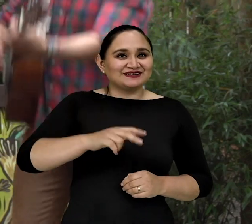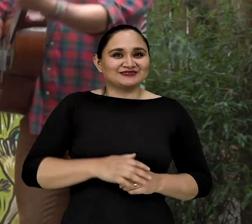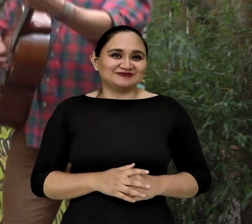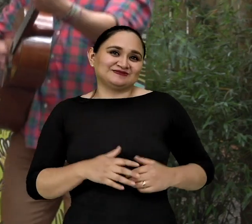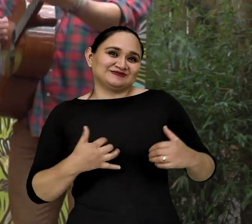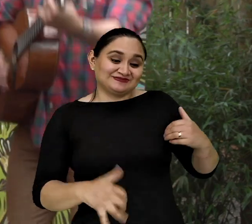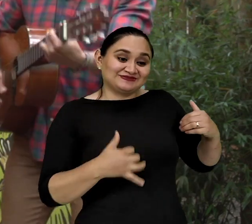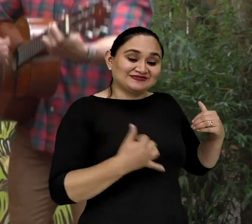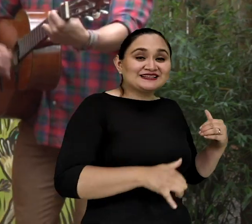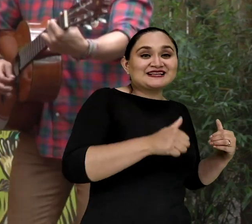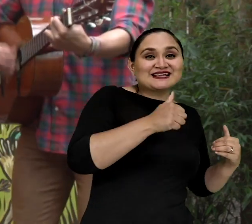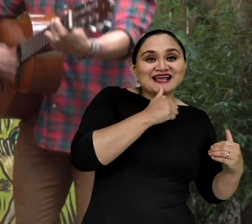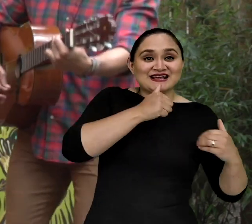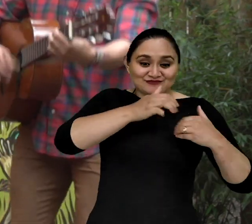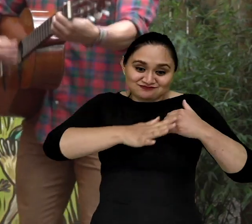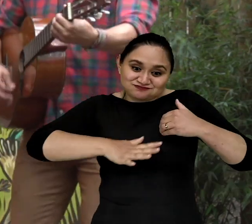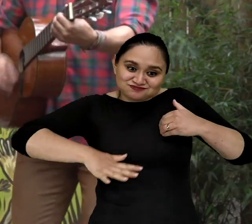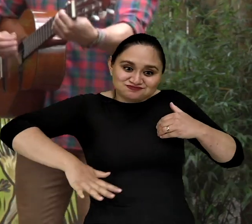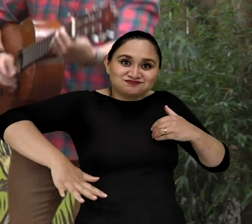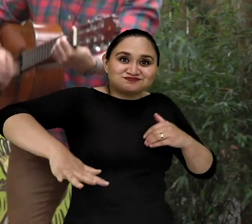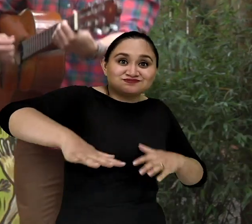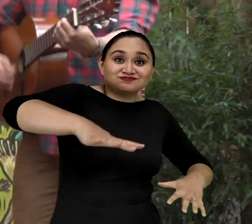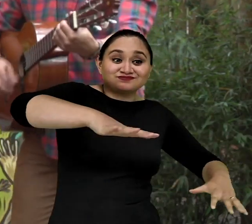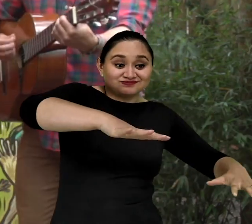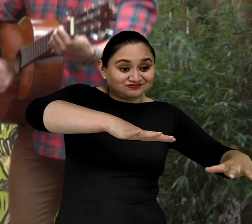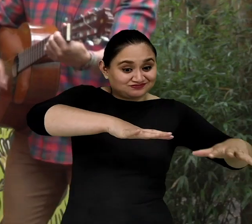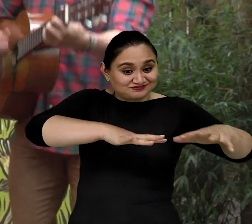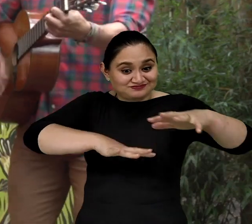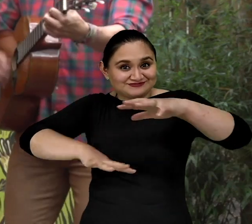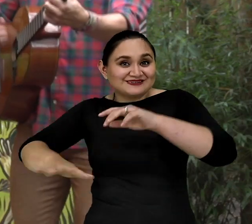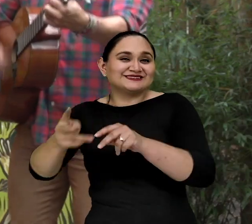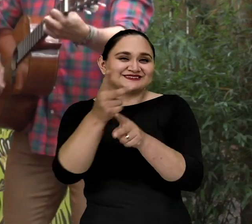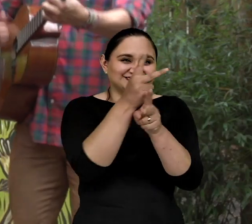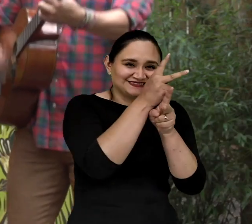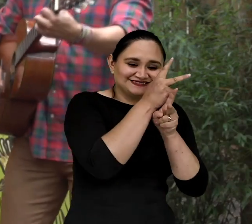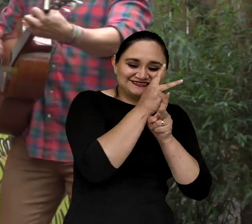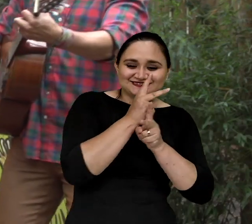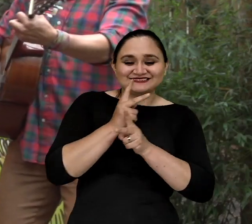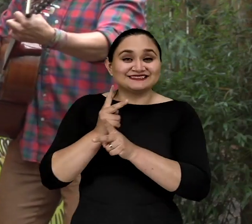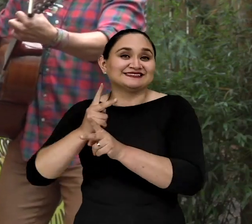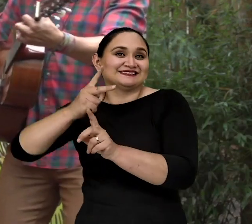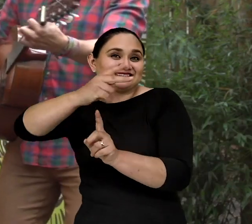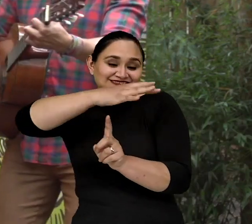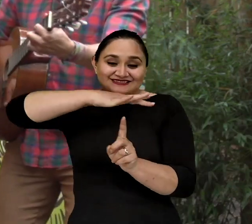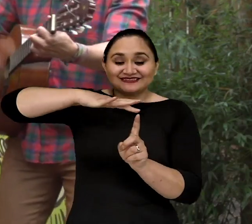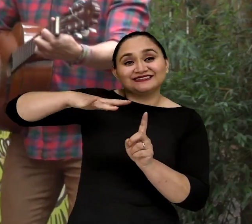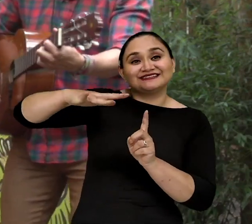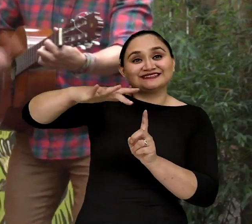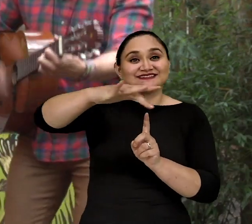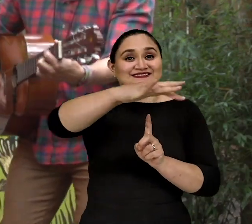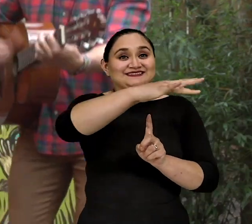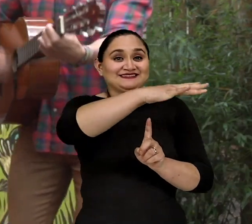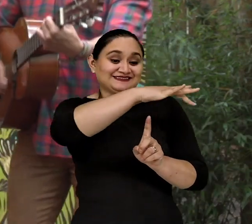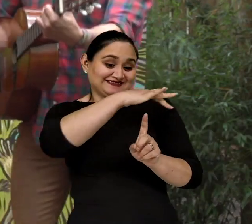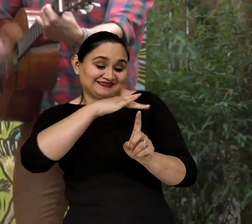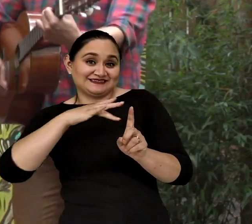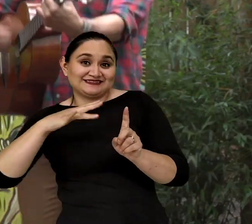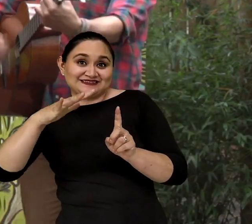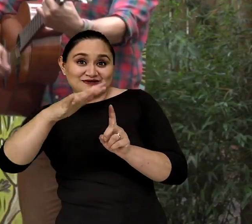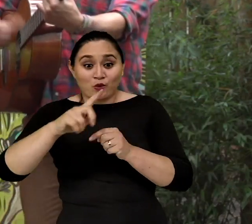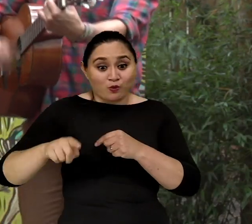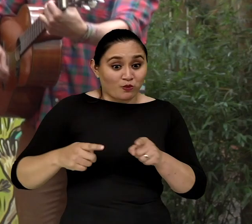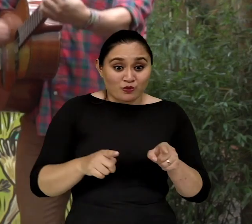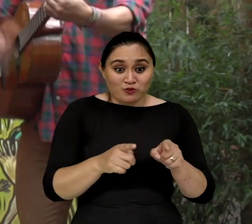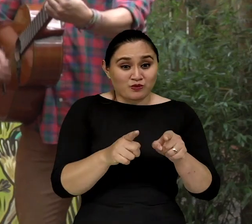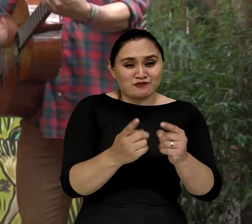tres y... El agüita del mes Desprotegén ¡Oh, De muchos